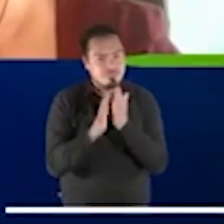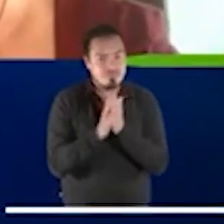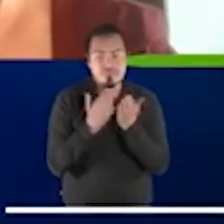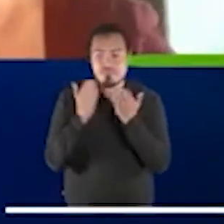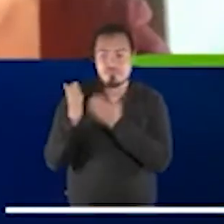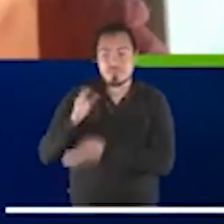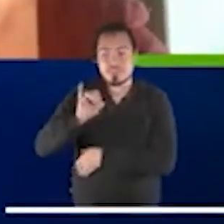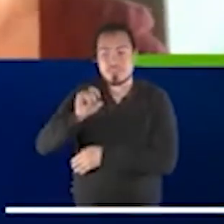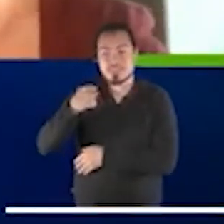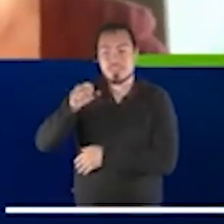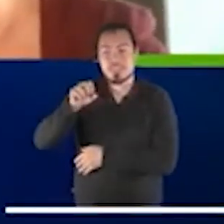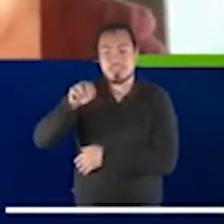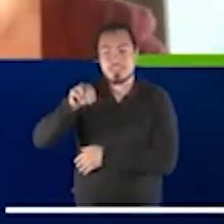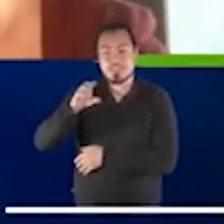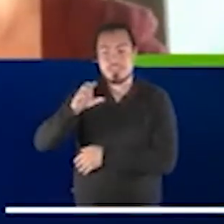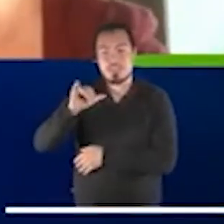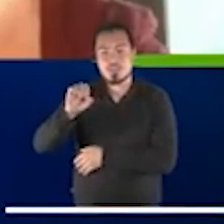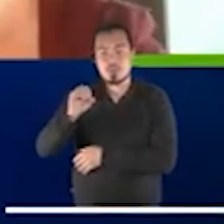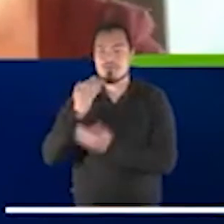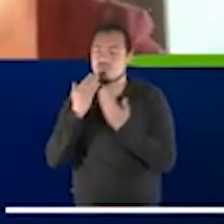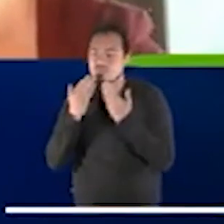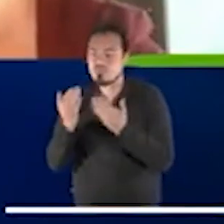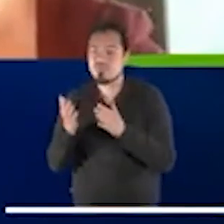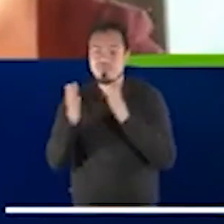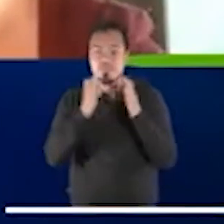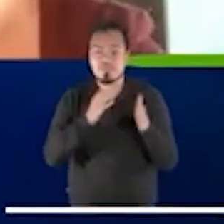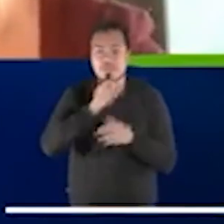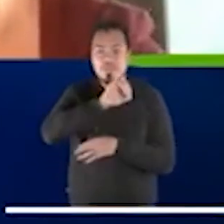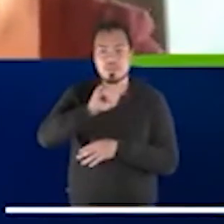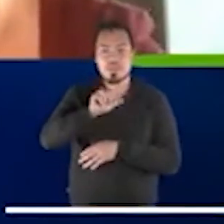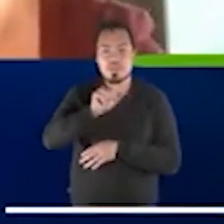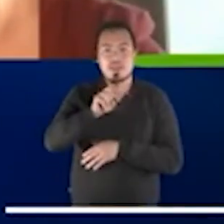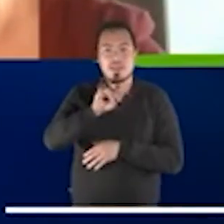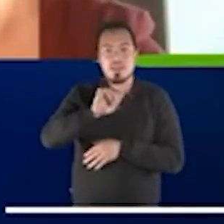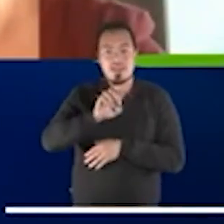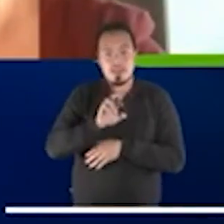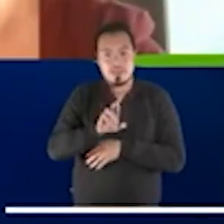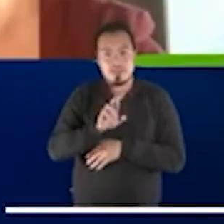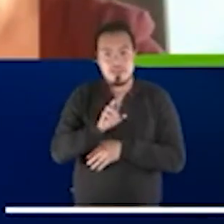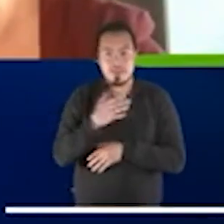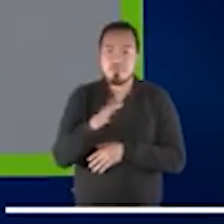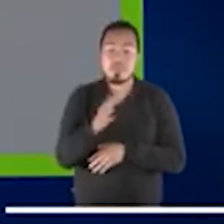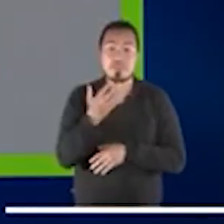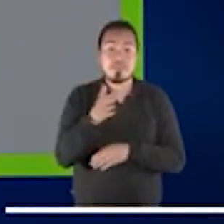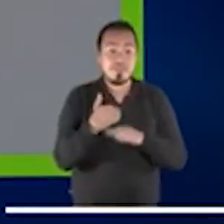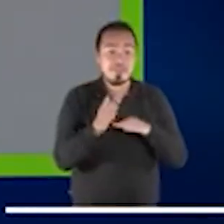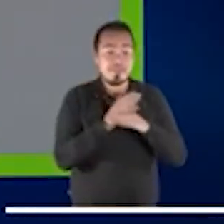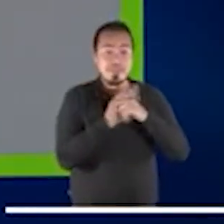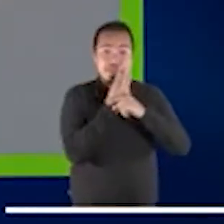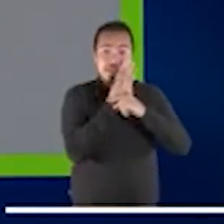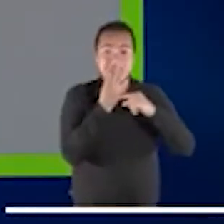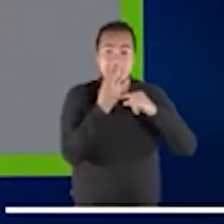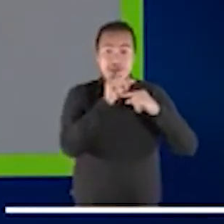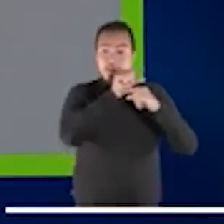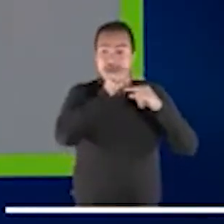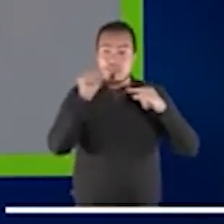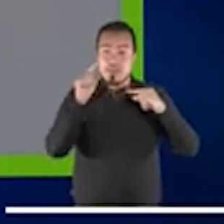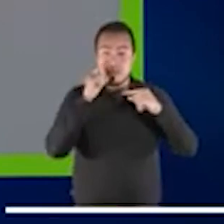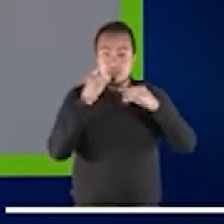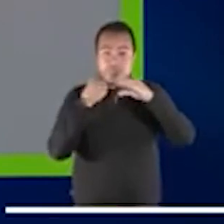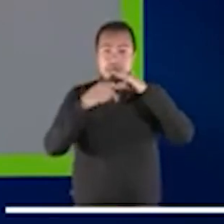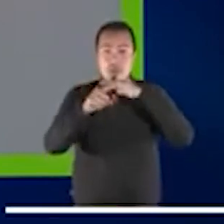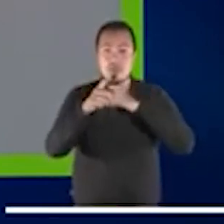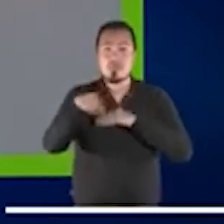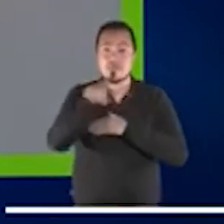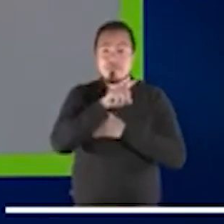os dejo la palabra a Javier solamente he puesto ahí el enlace donde podéis encontrar los informes que os